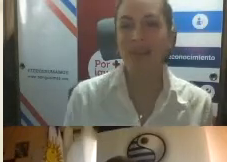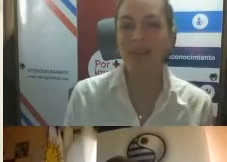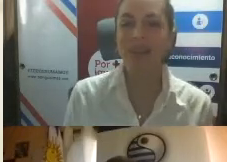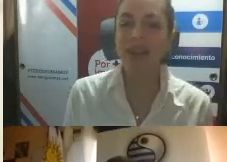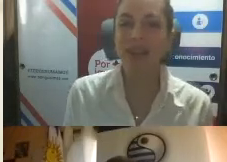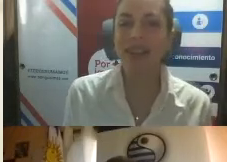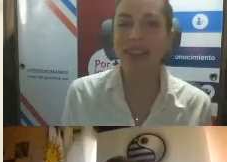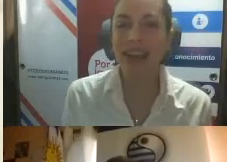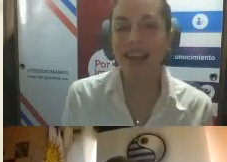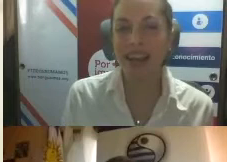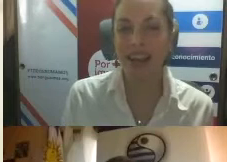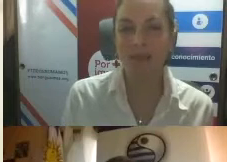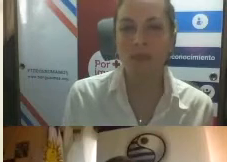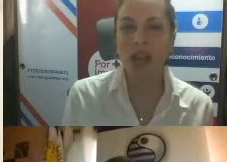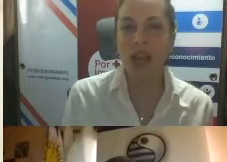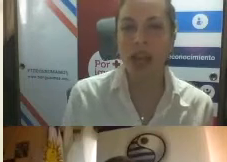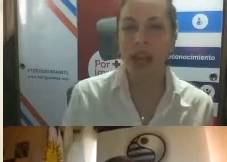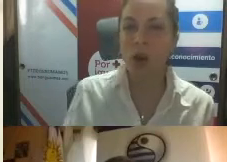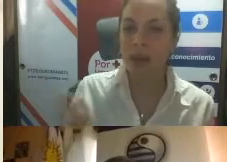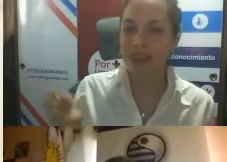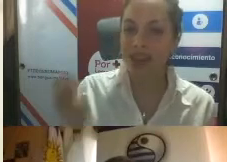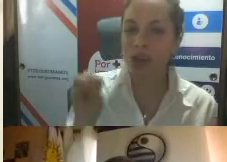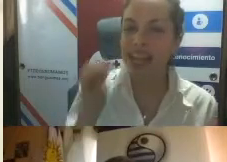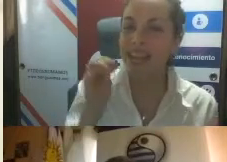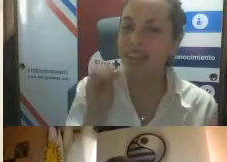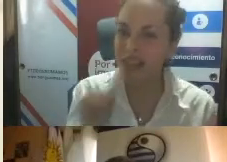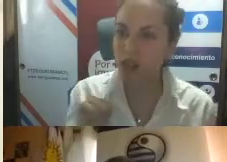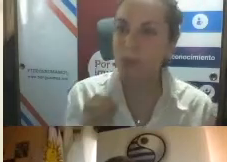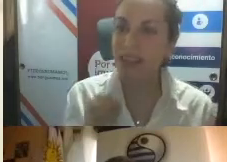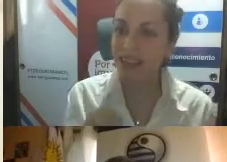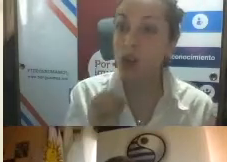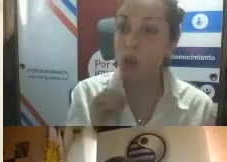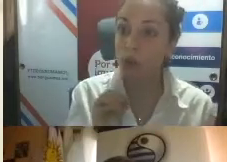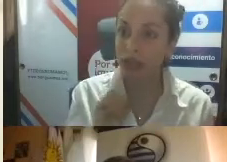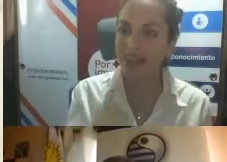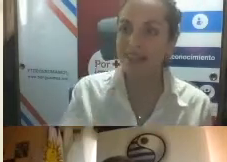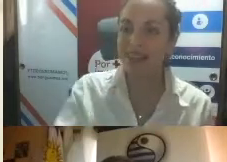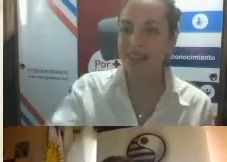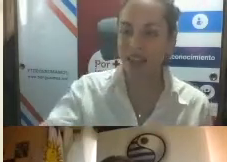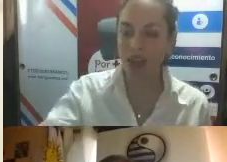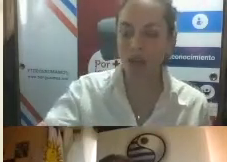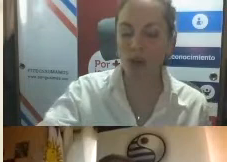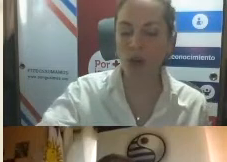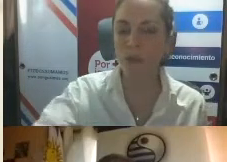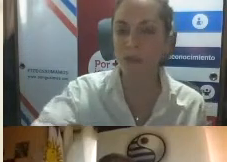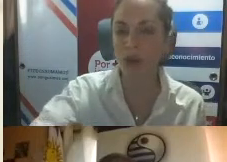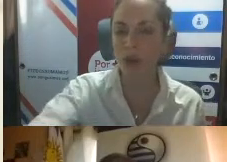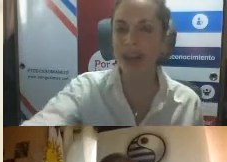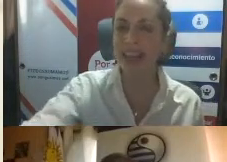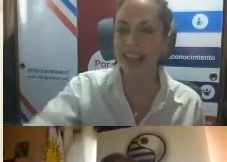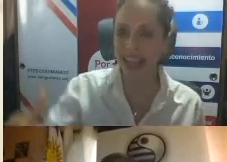específicamente a comenzar con la rehabilitación basada en comunidades, y bueno,